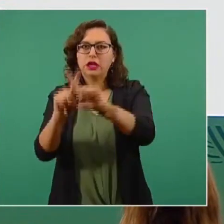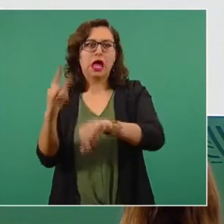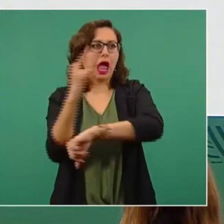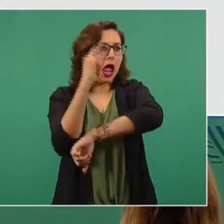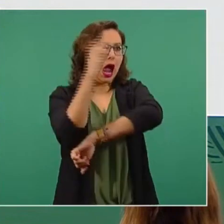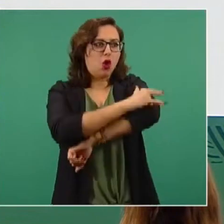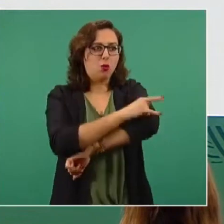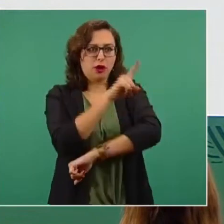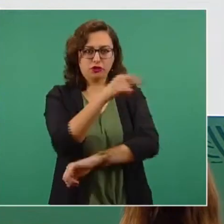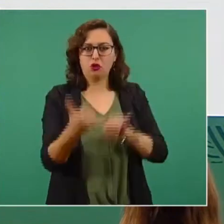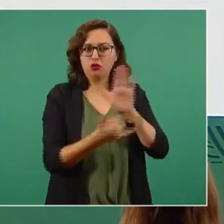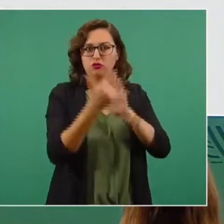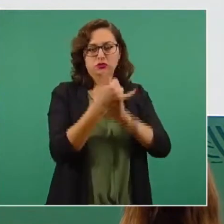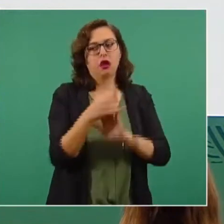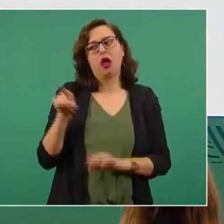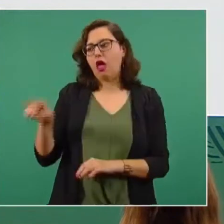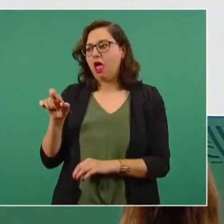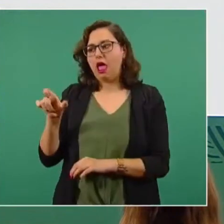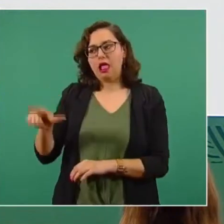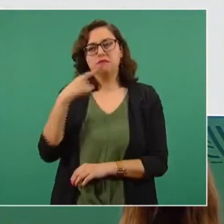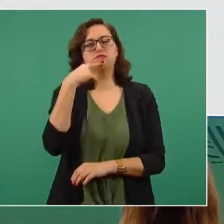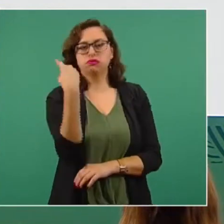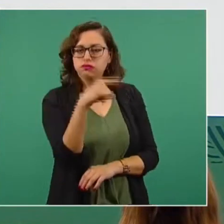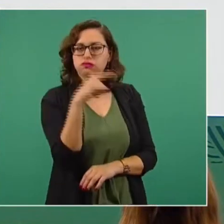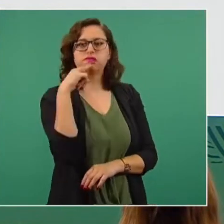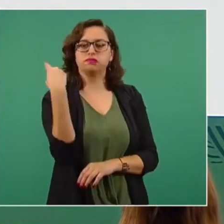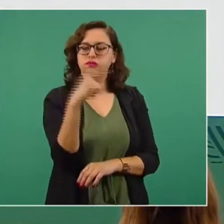aeropuerto que estamos llevando a cabo, el Tren Maya.